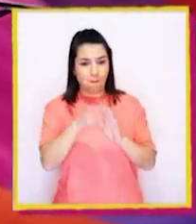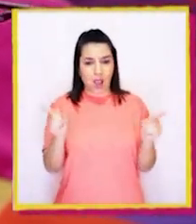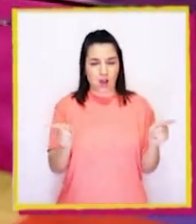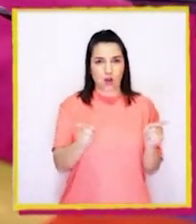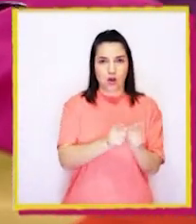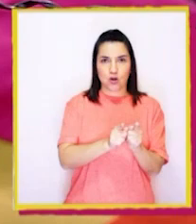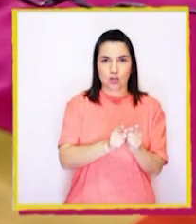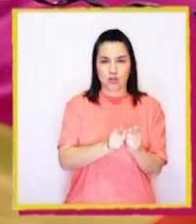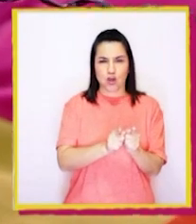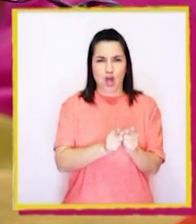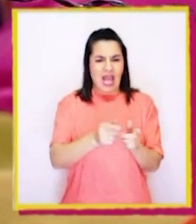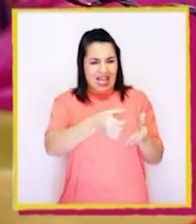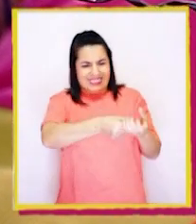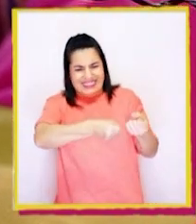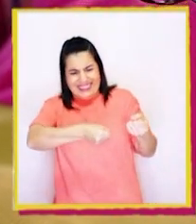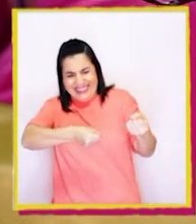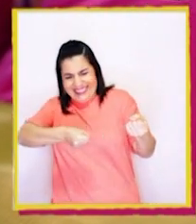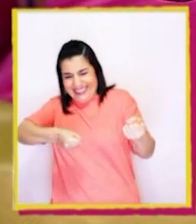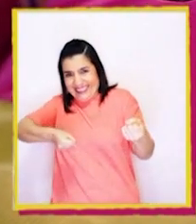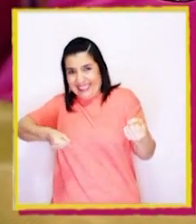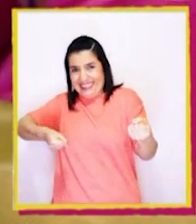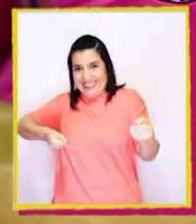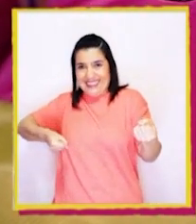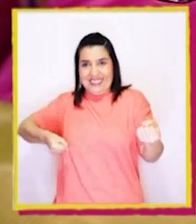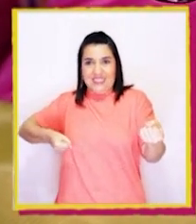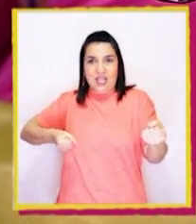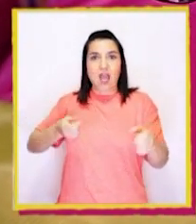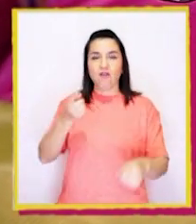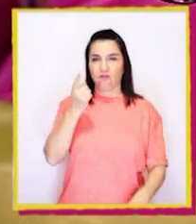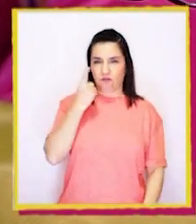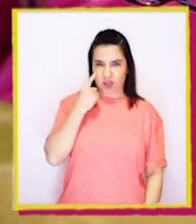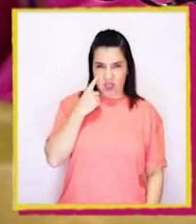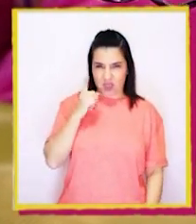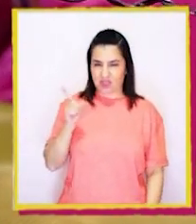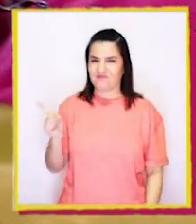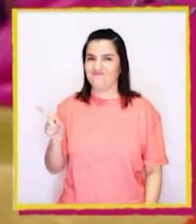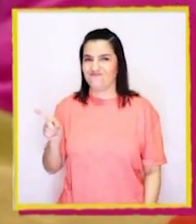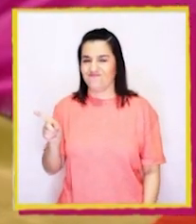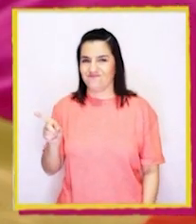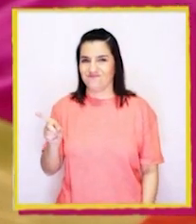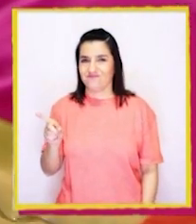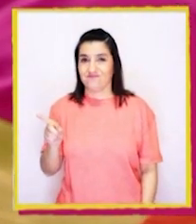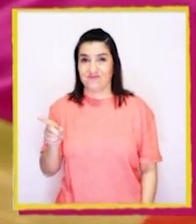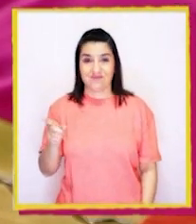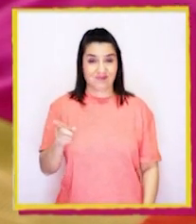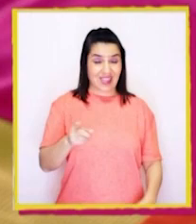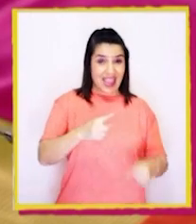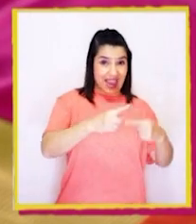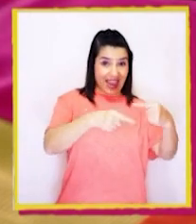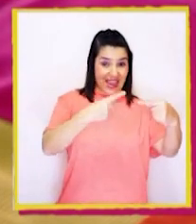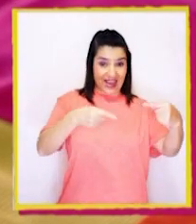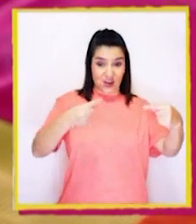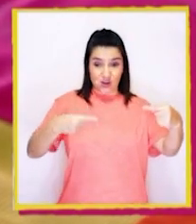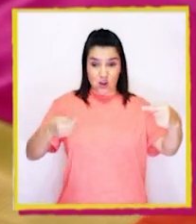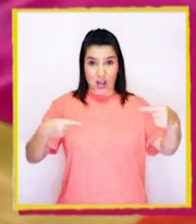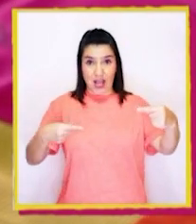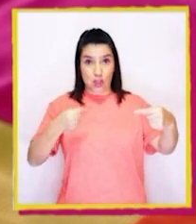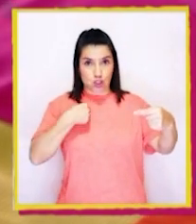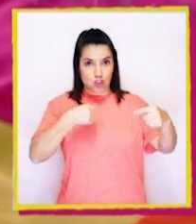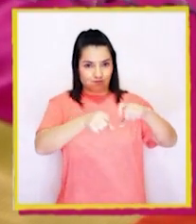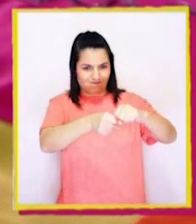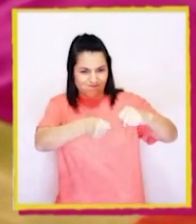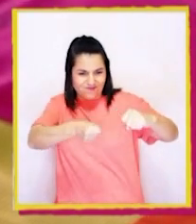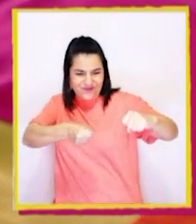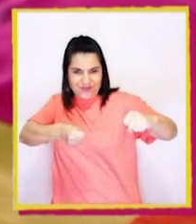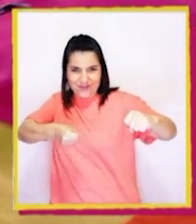¡Oh! ¡Sí lo estiro mucho! ¿Se fijan? El que era enroscado, lo estoy